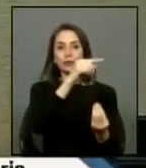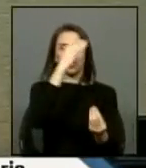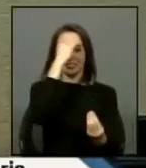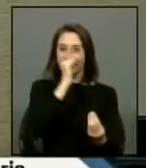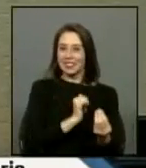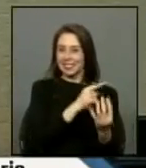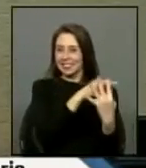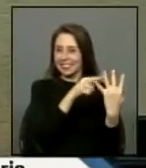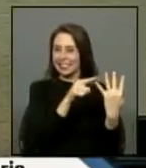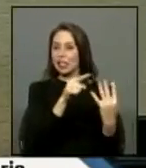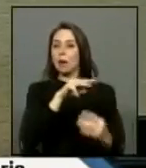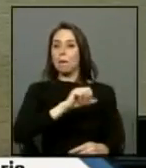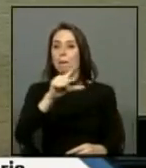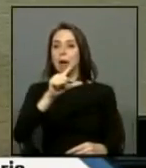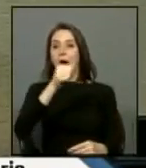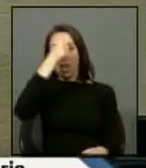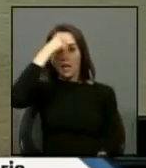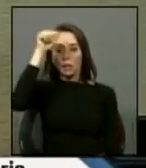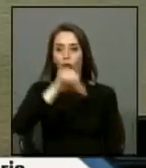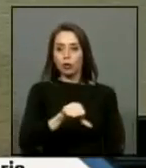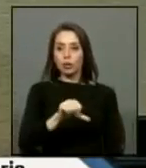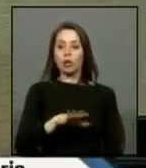condenados lamentablemente